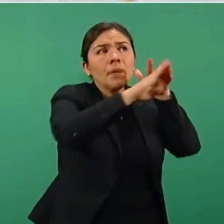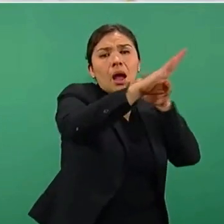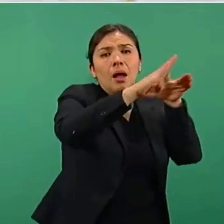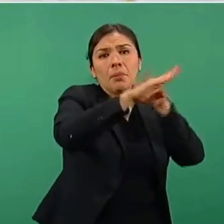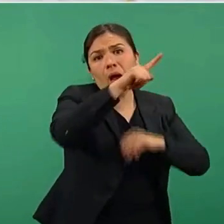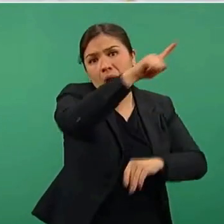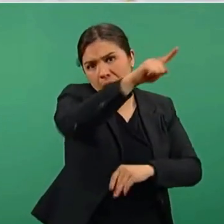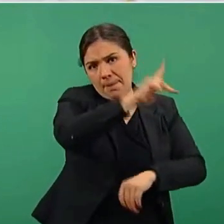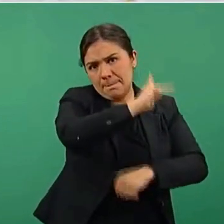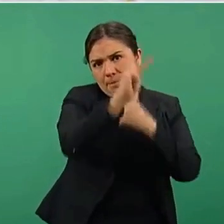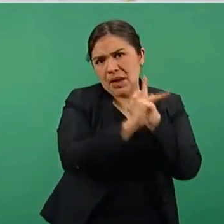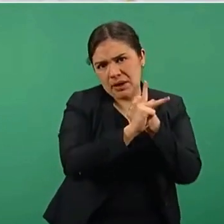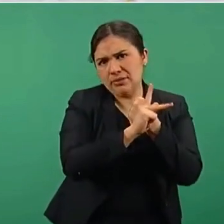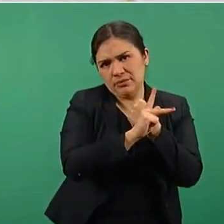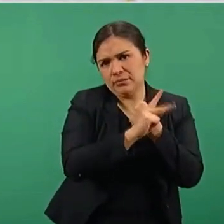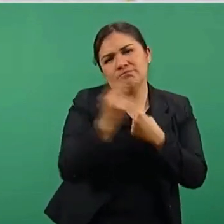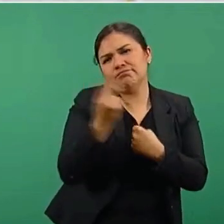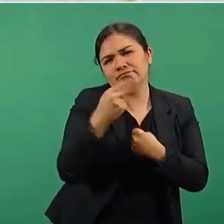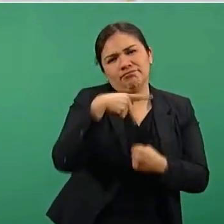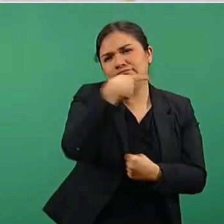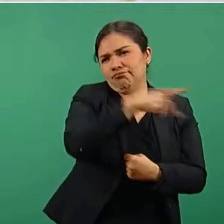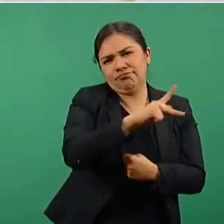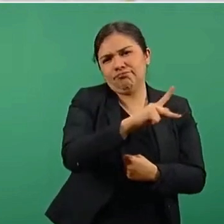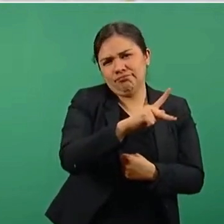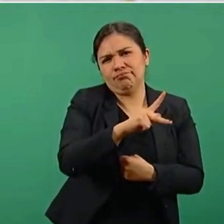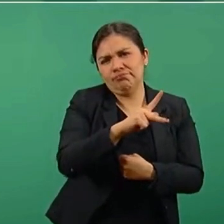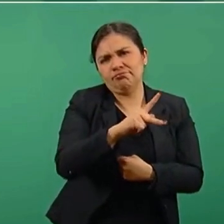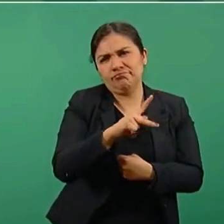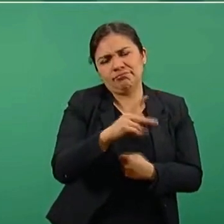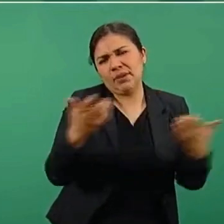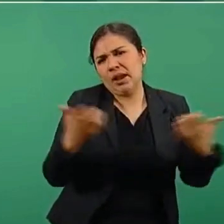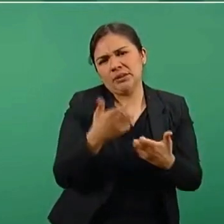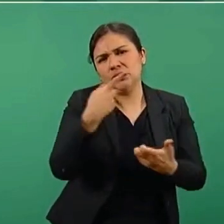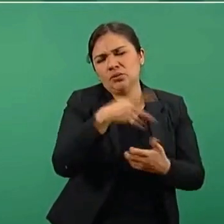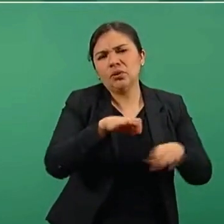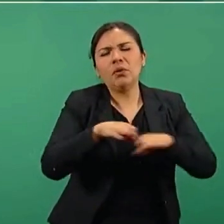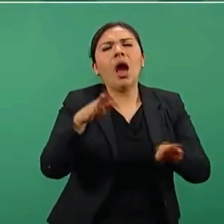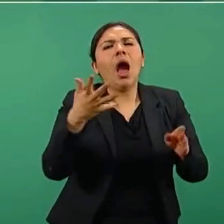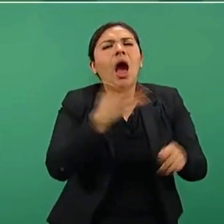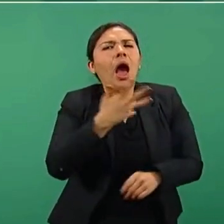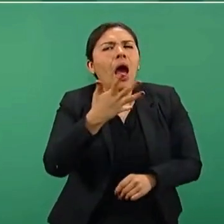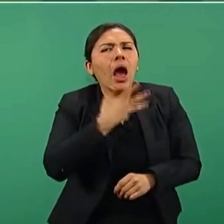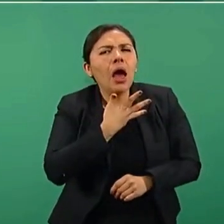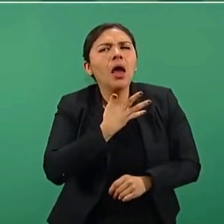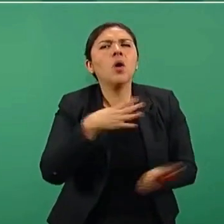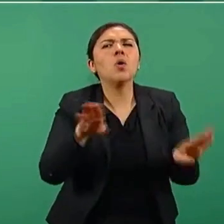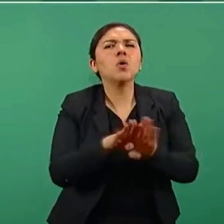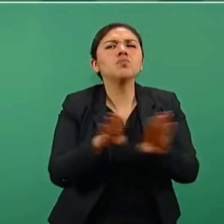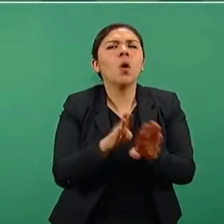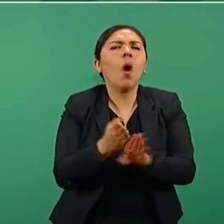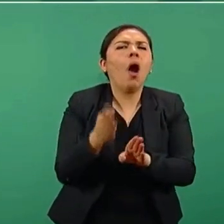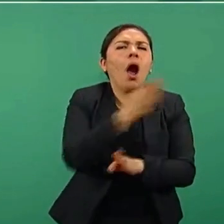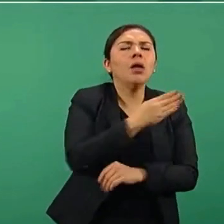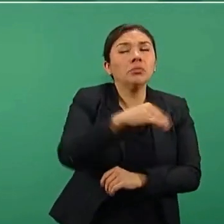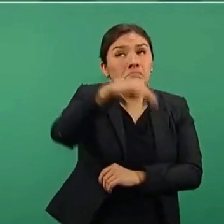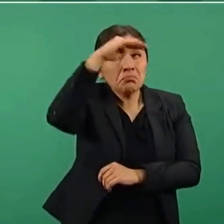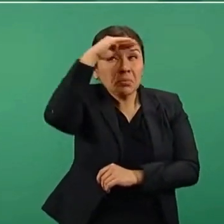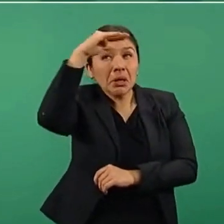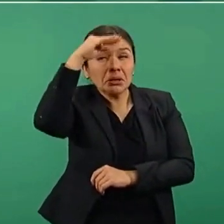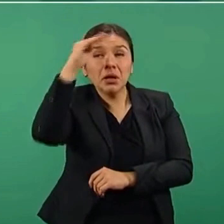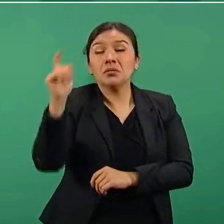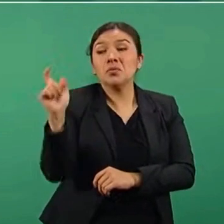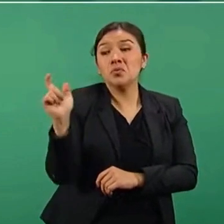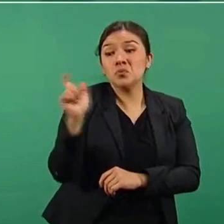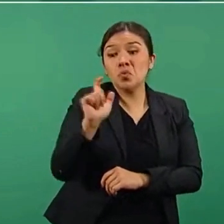se crearon expectativas acerca de que con el